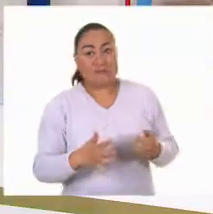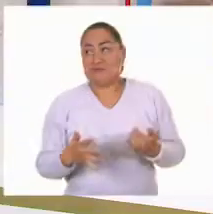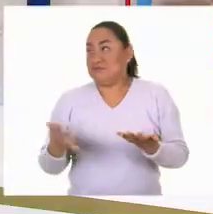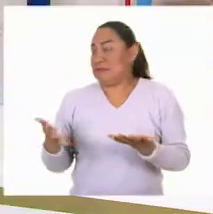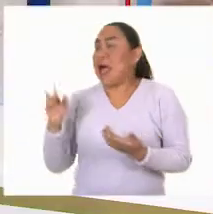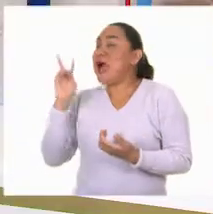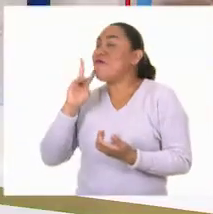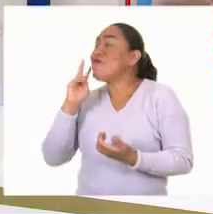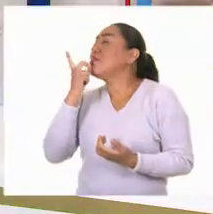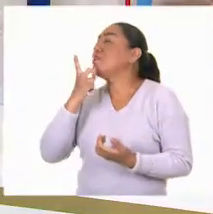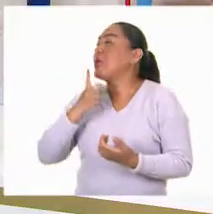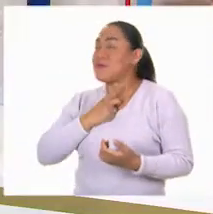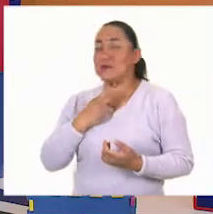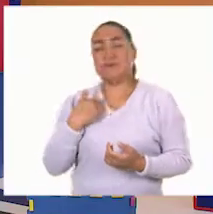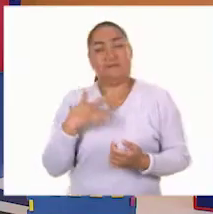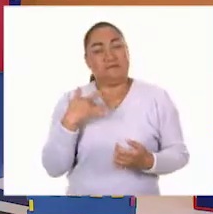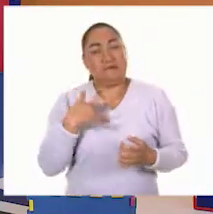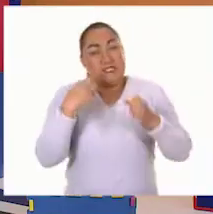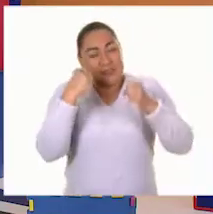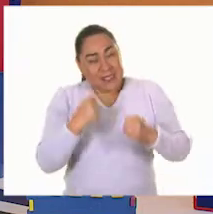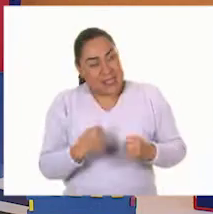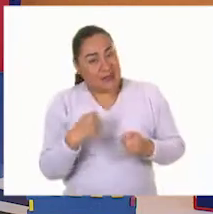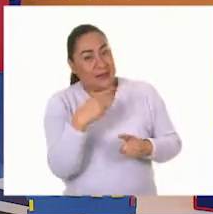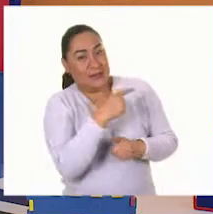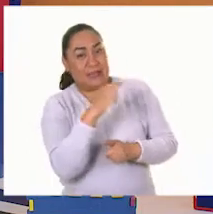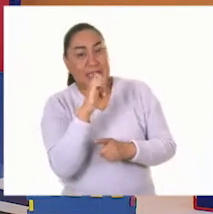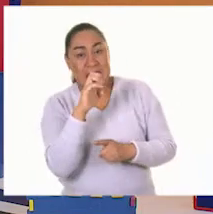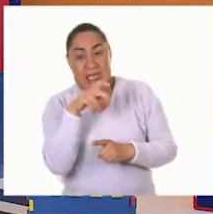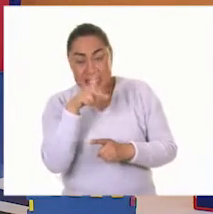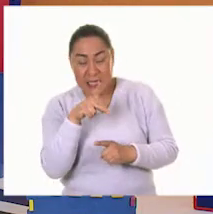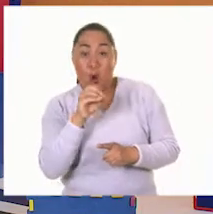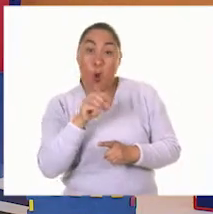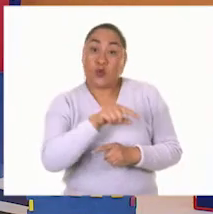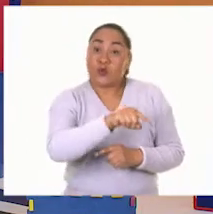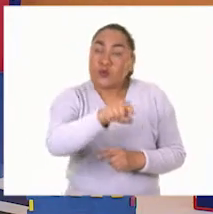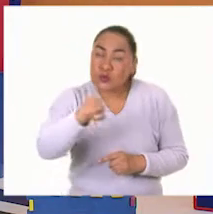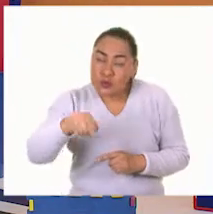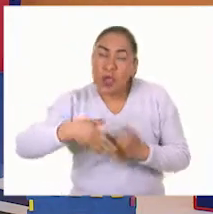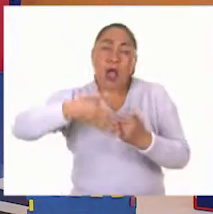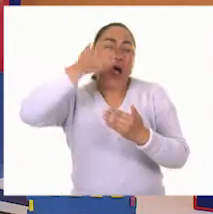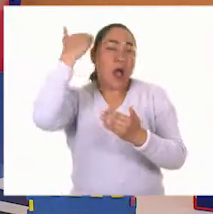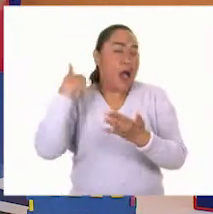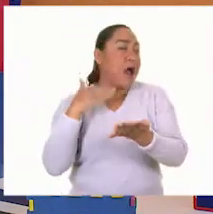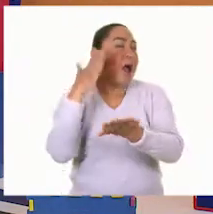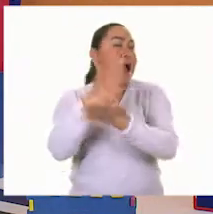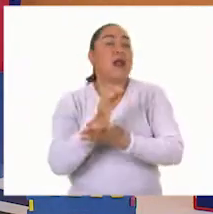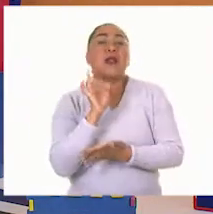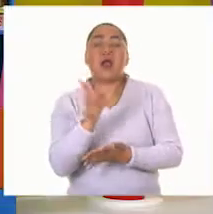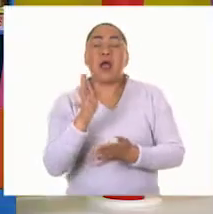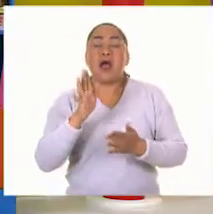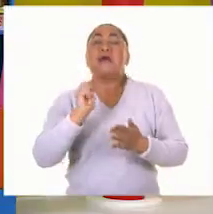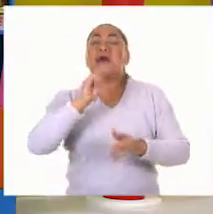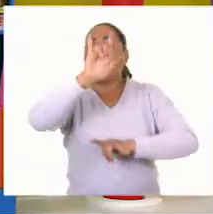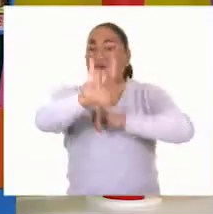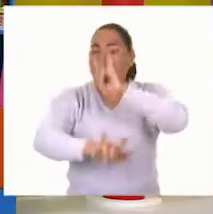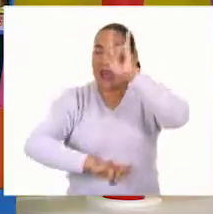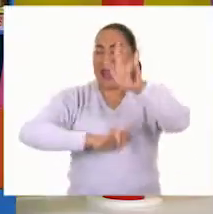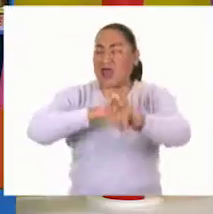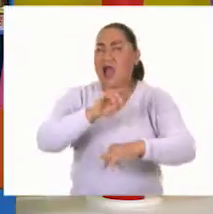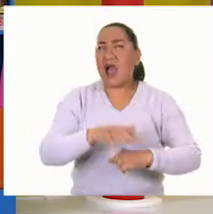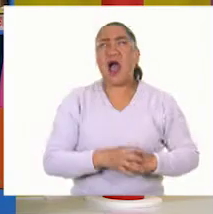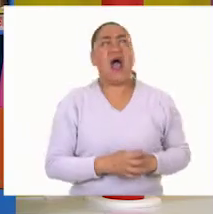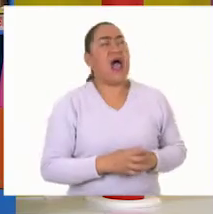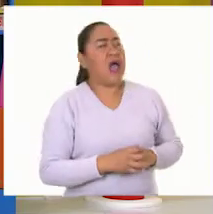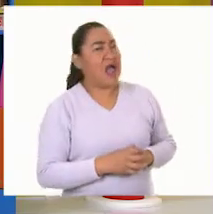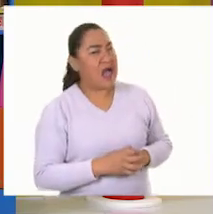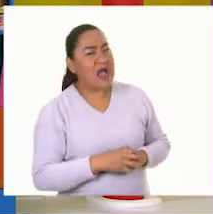Yo estoy seguro que Eric o que ustedes han ido alguna vez asistido a la feria. ¡Uy, sí, claro! Por supuesto